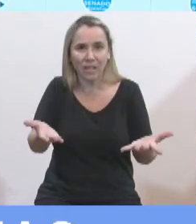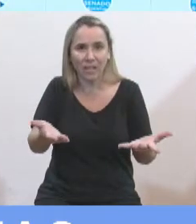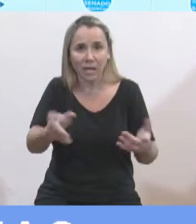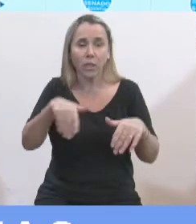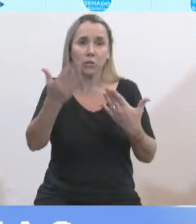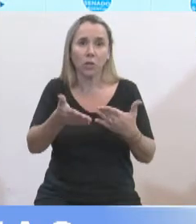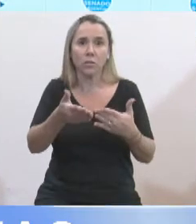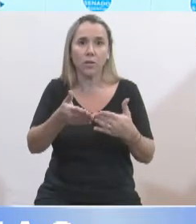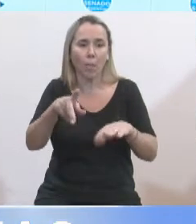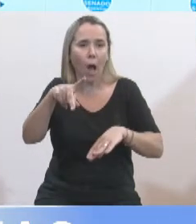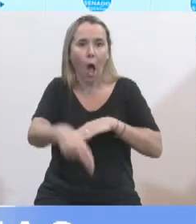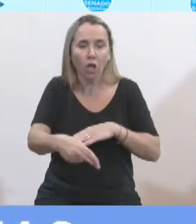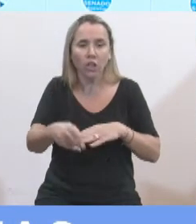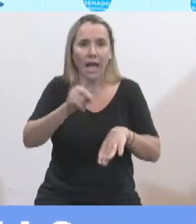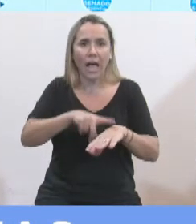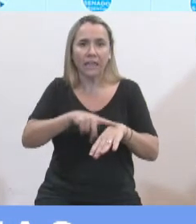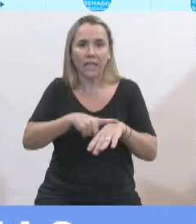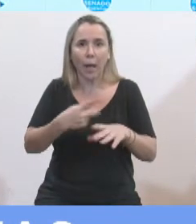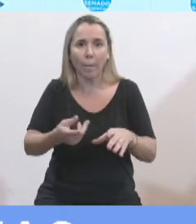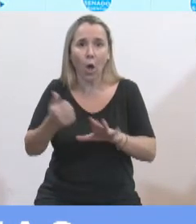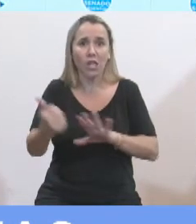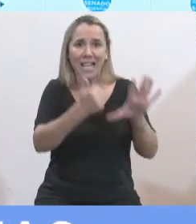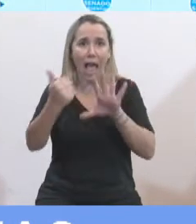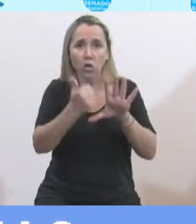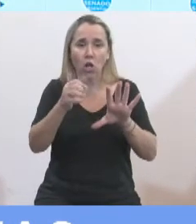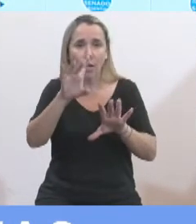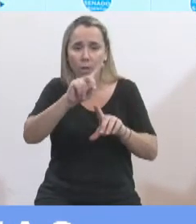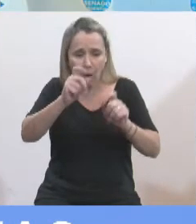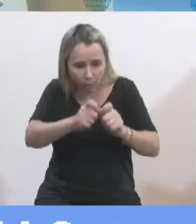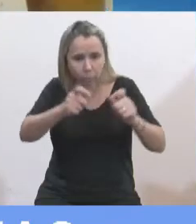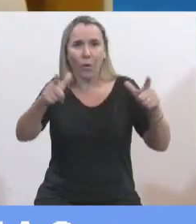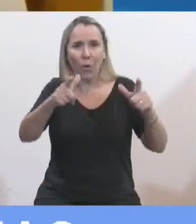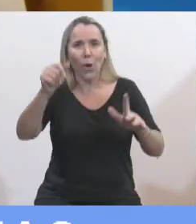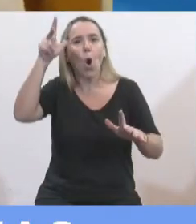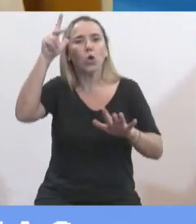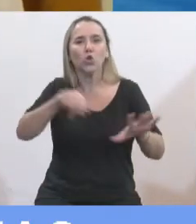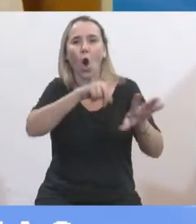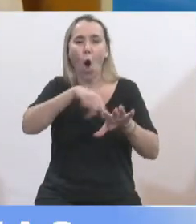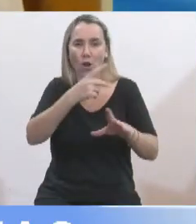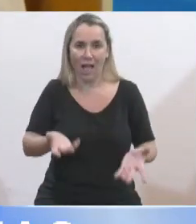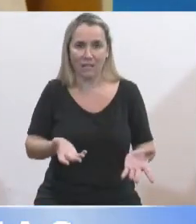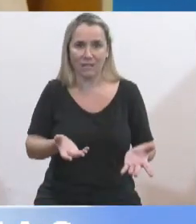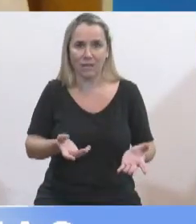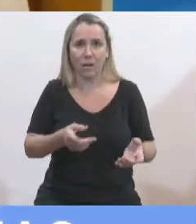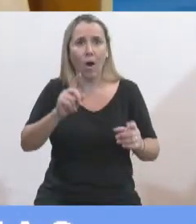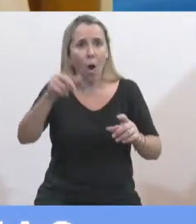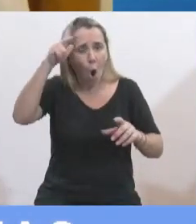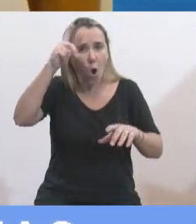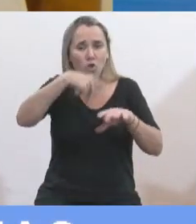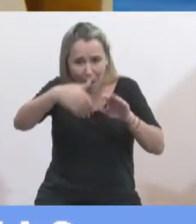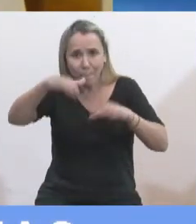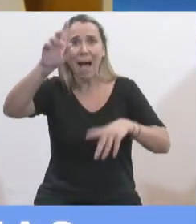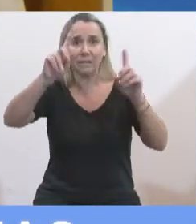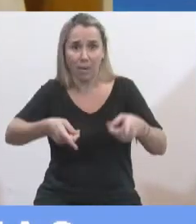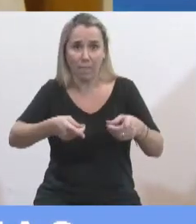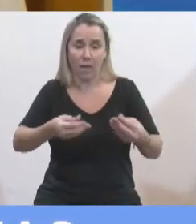limitemos los tiempos a las seis horas, ampliamos un poquito, vamos a ocho horas, y generalmente vamos a más de ocho horas, porque este